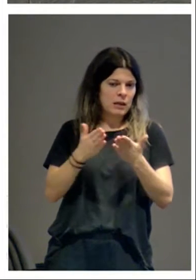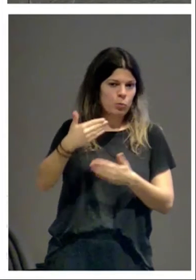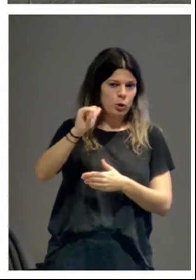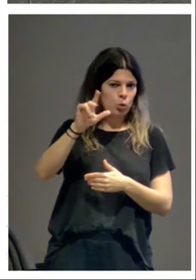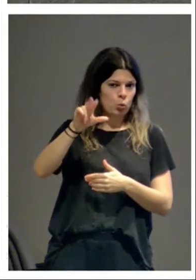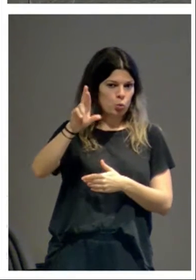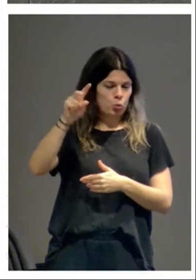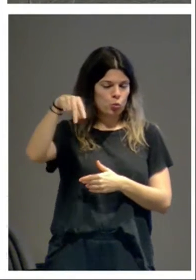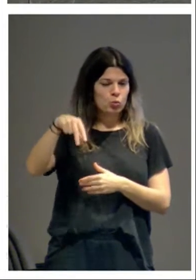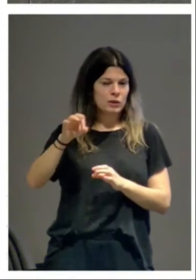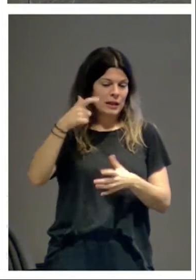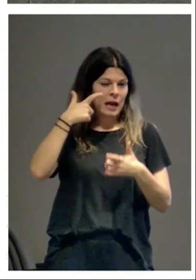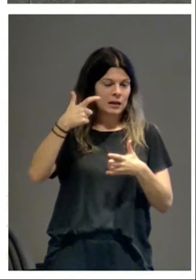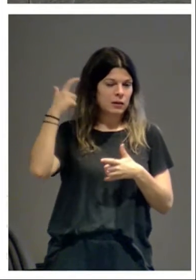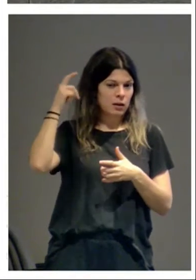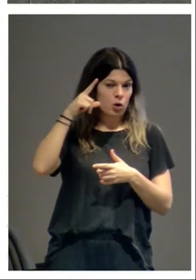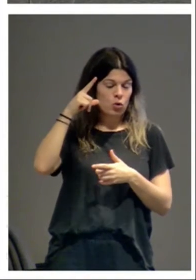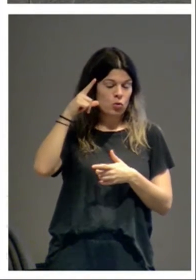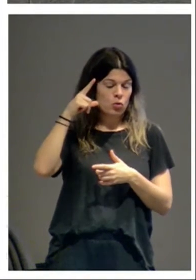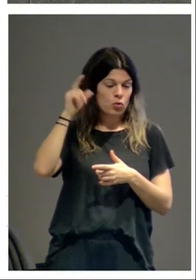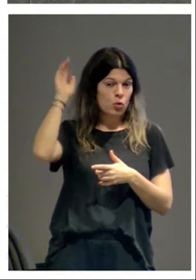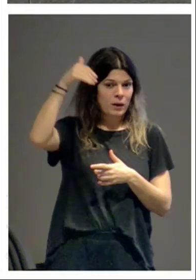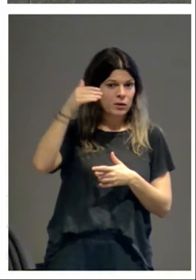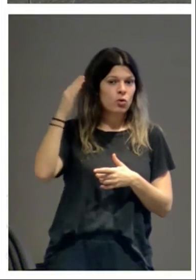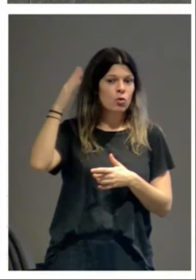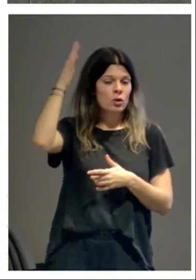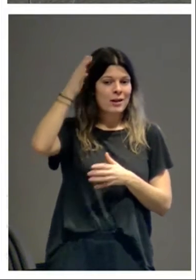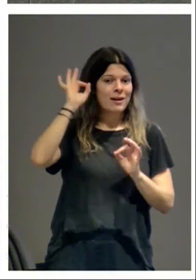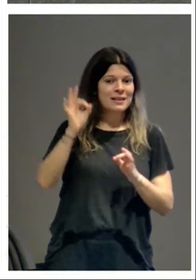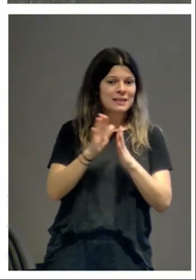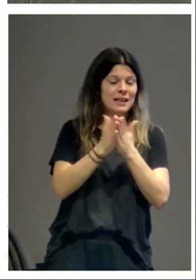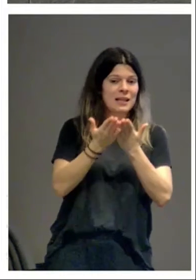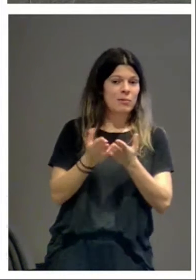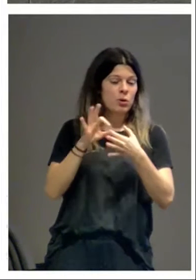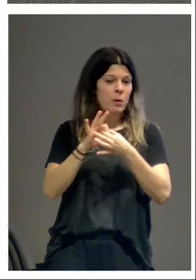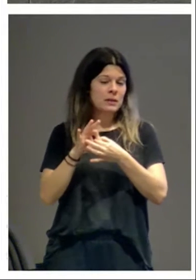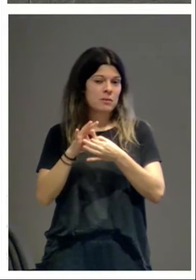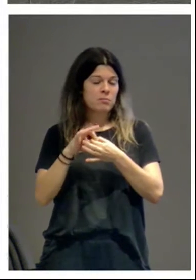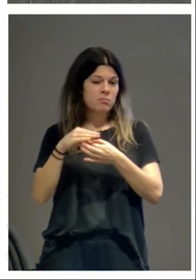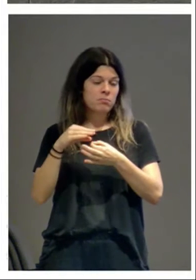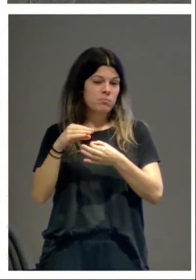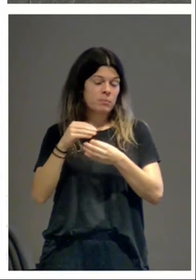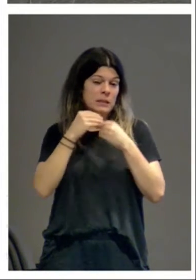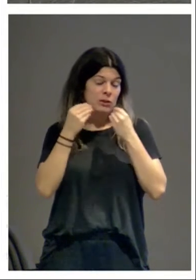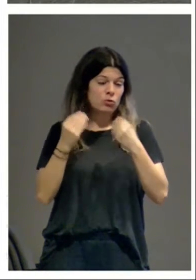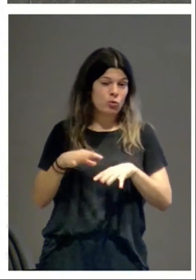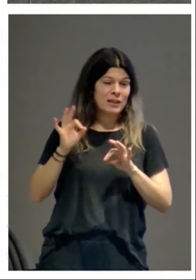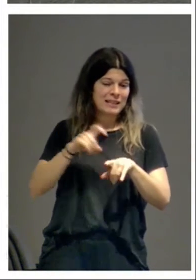Era un libro basado en una cronología y en un estilo. Y además